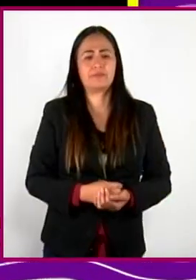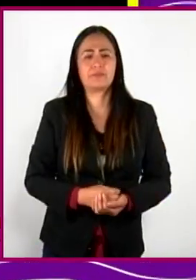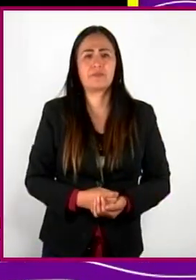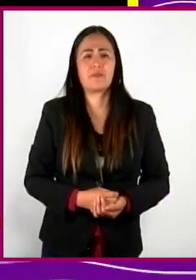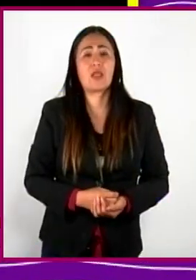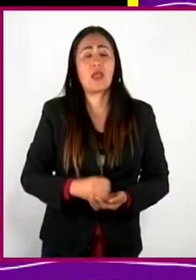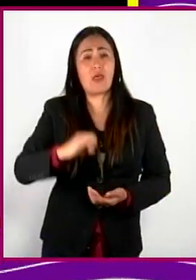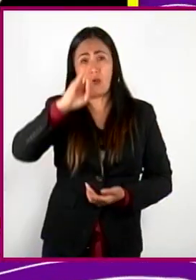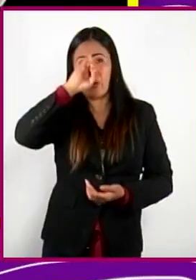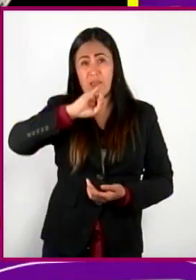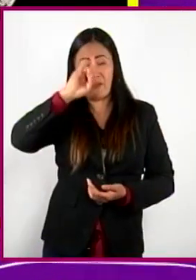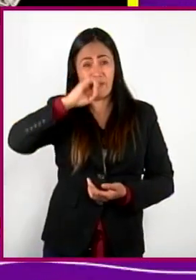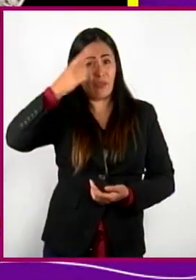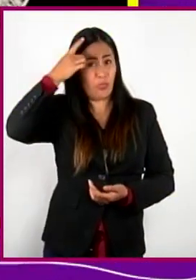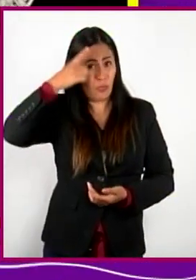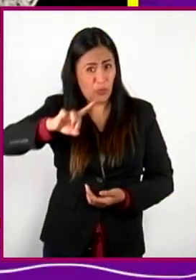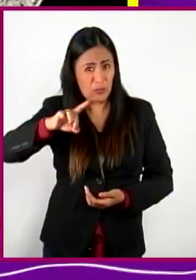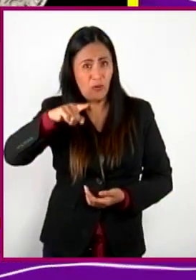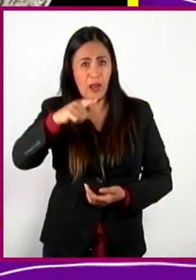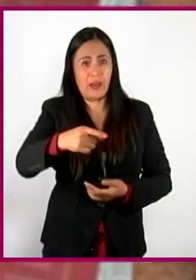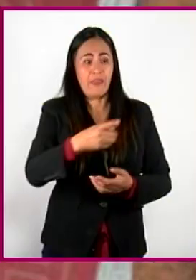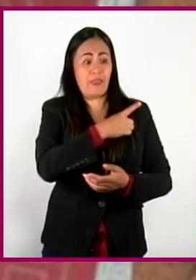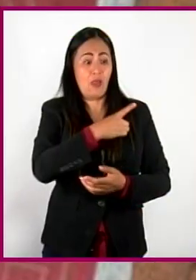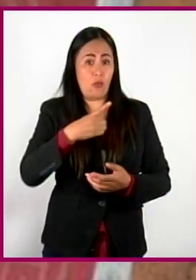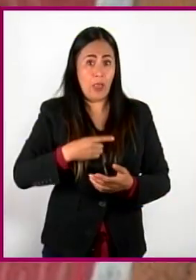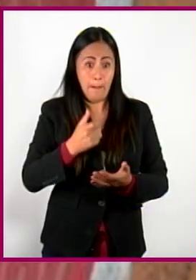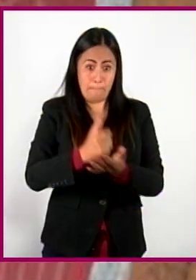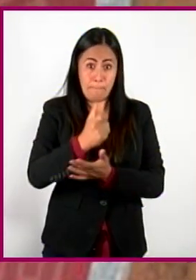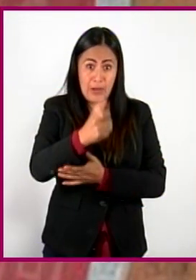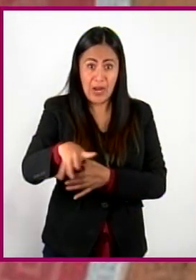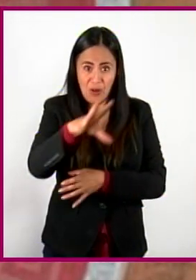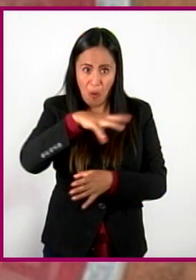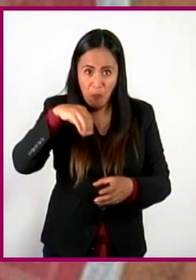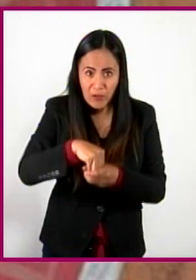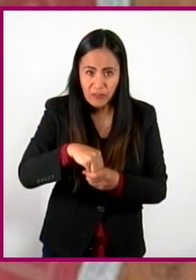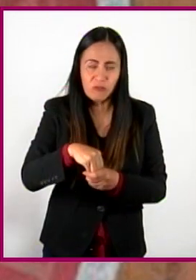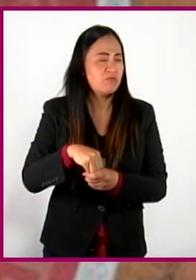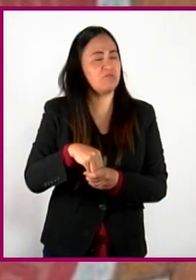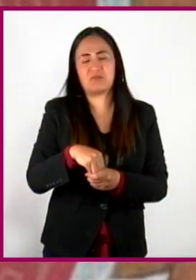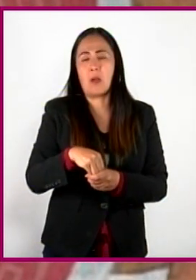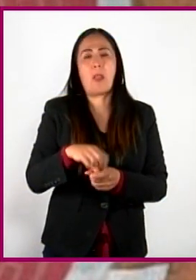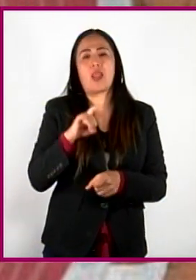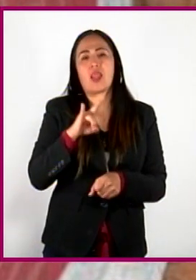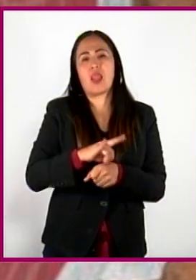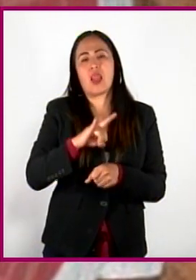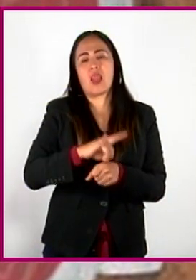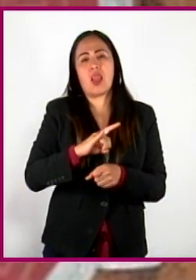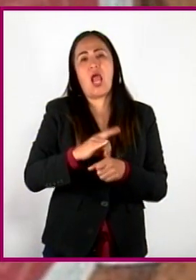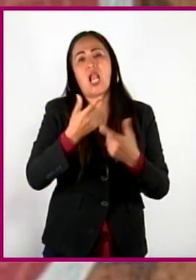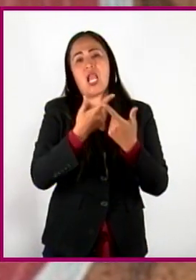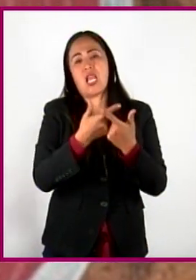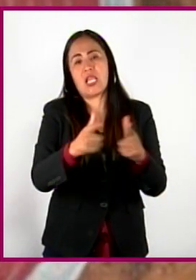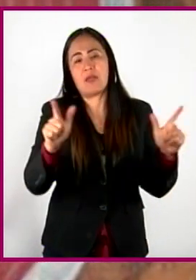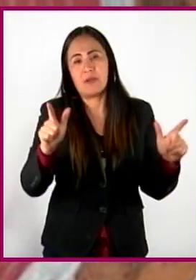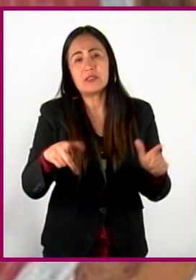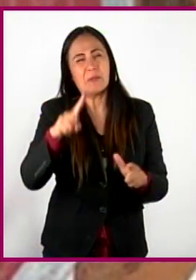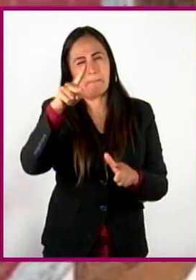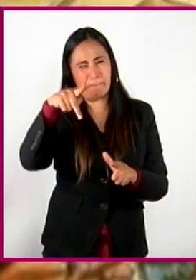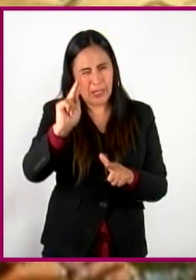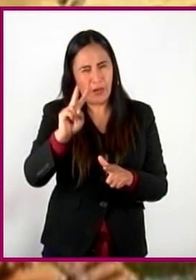terminara de pagar nunca para mantener a los trabajadores en teoría libres prácticamente en la esclavitud.